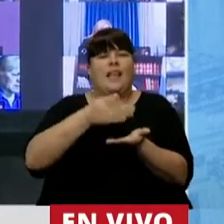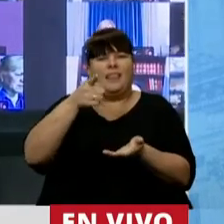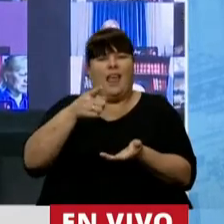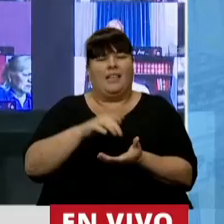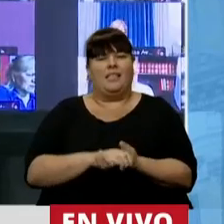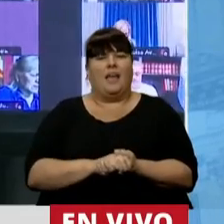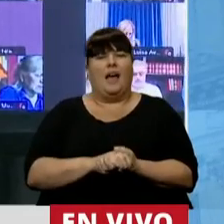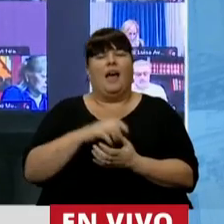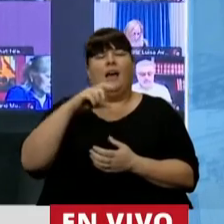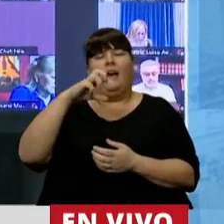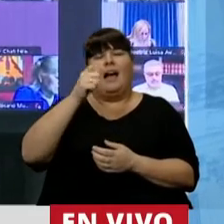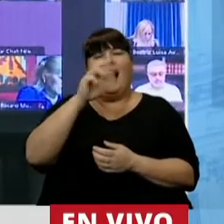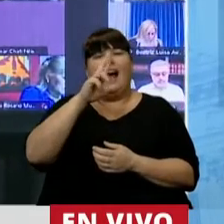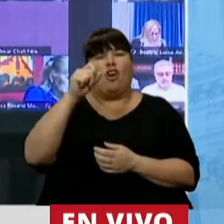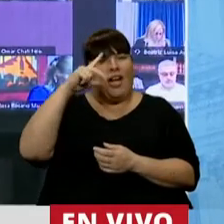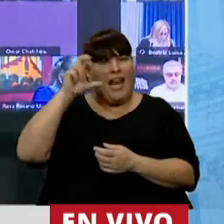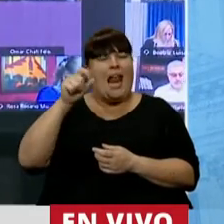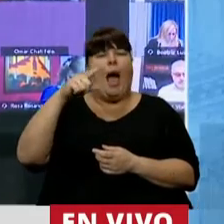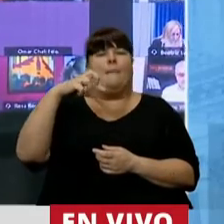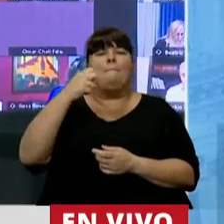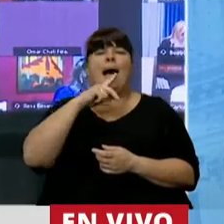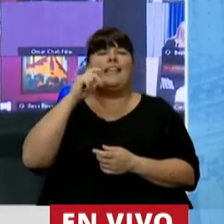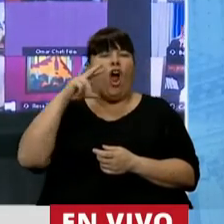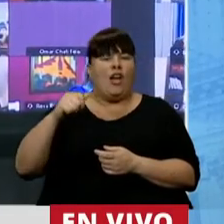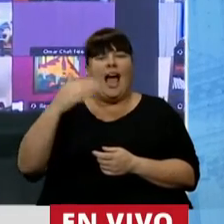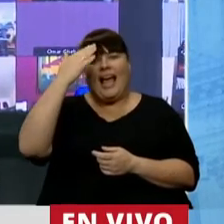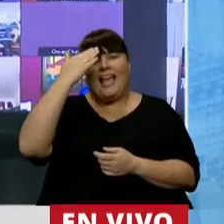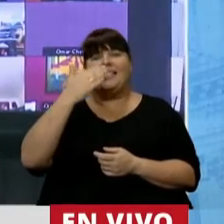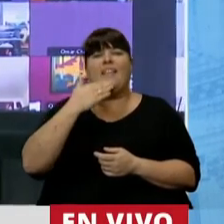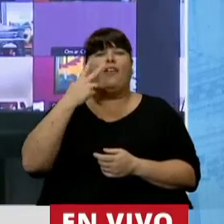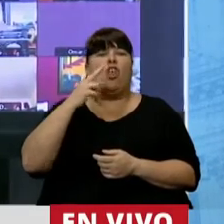camaronera patagónica del 15 de abril de 2014.